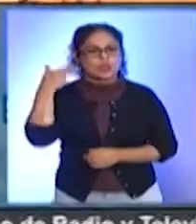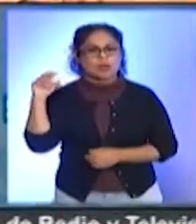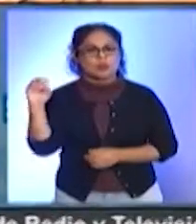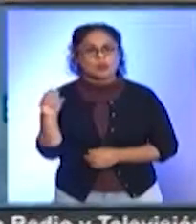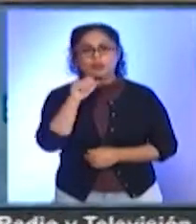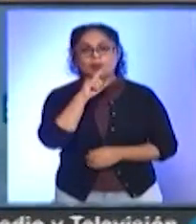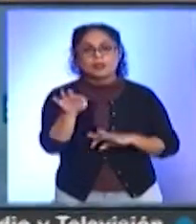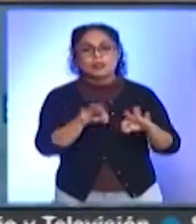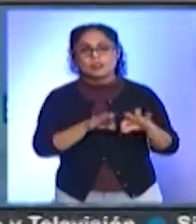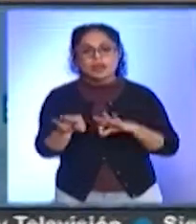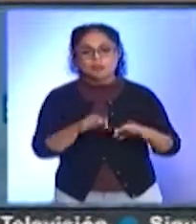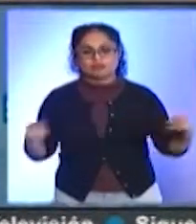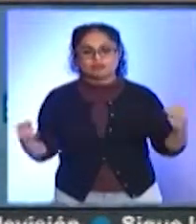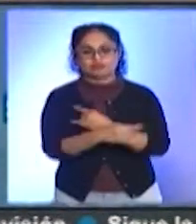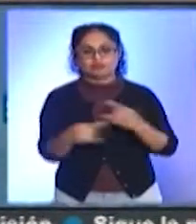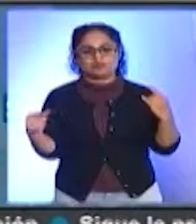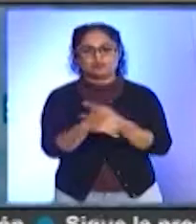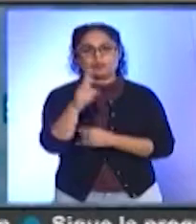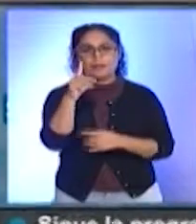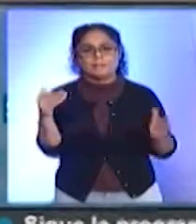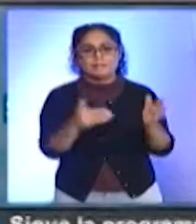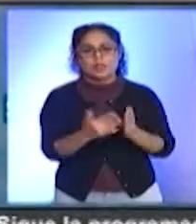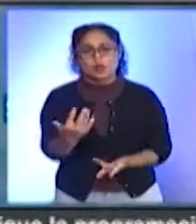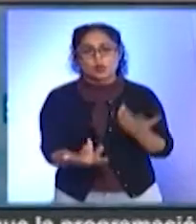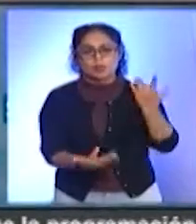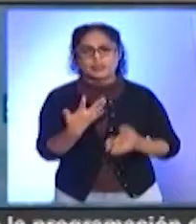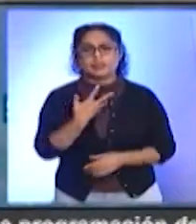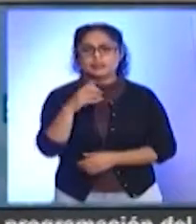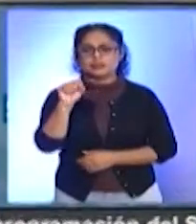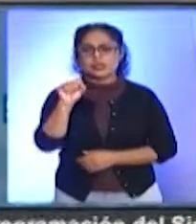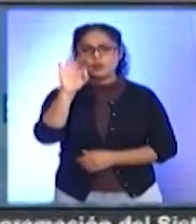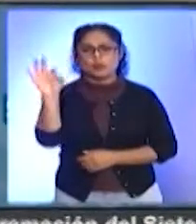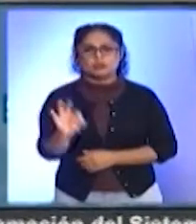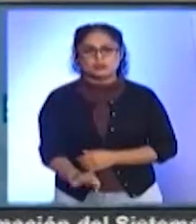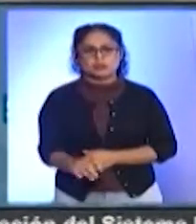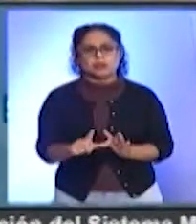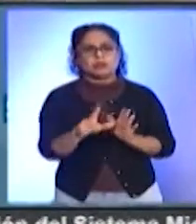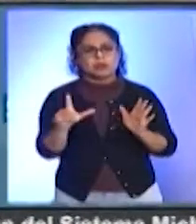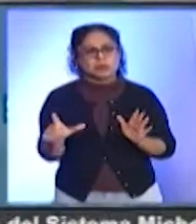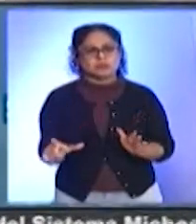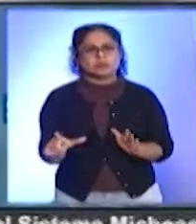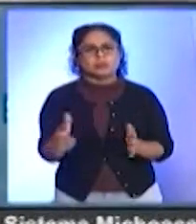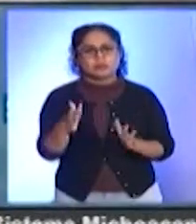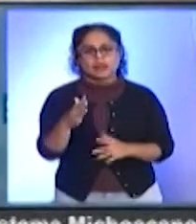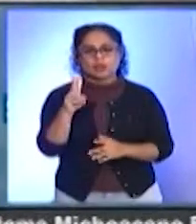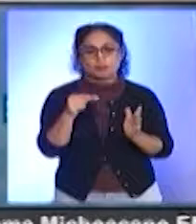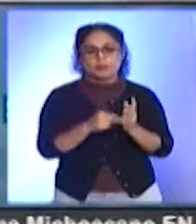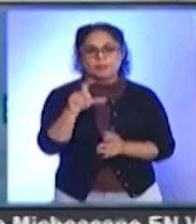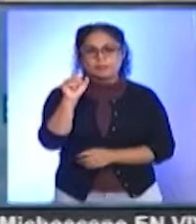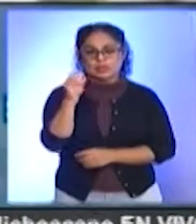dijo que los trabajos del distribuidor vial de Mil Cumbres presentan un avance del 50% y se prevé que quede listo durante los primeros meses del